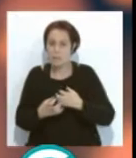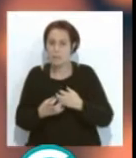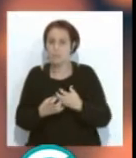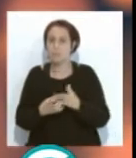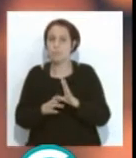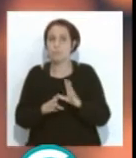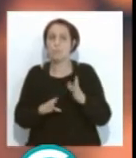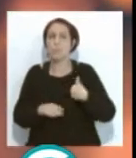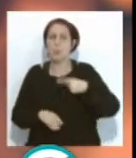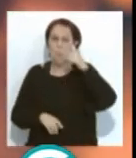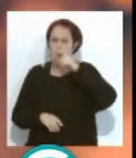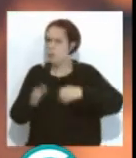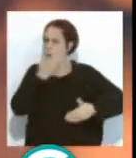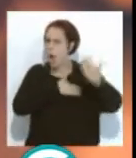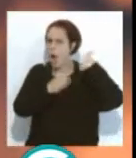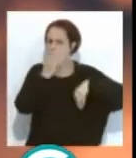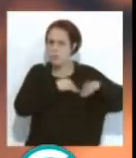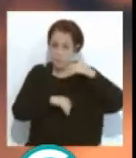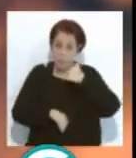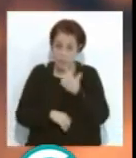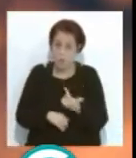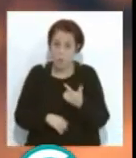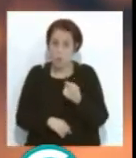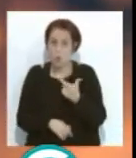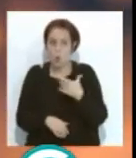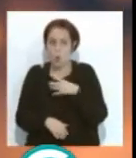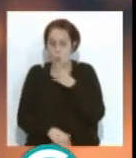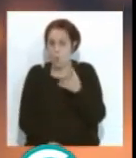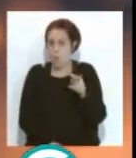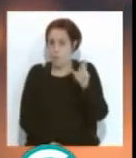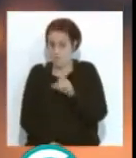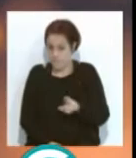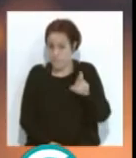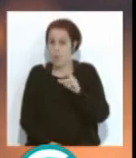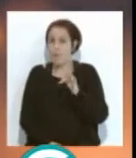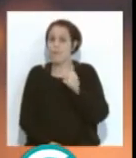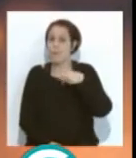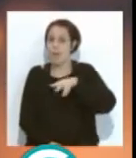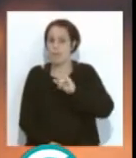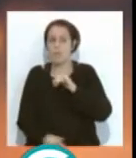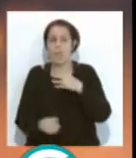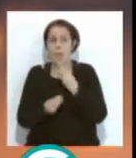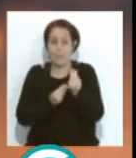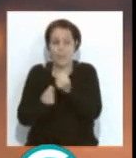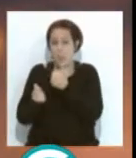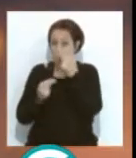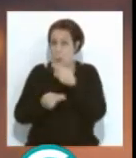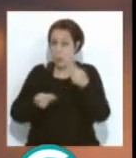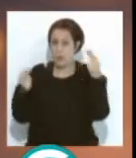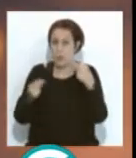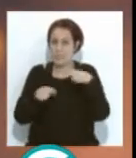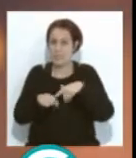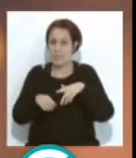Pero que hace muchos años, es lo que os quiero decir, que un poco por reforzar lo que está diciendo Fanny del ambiente del público, de ese